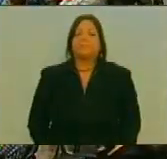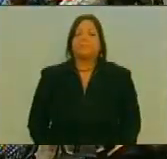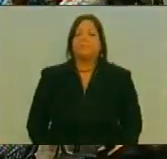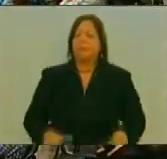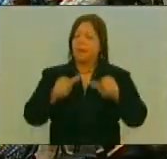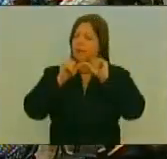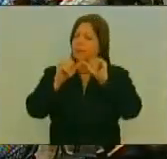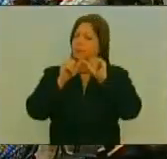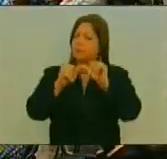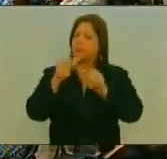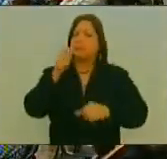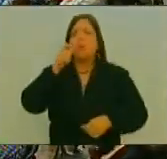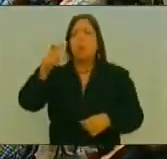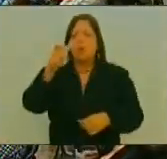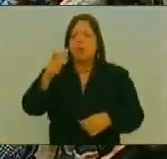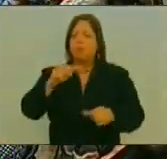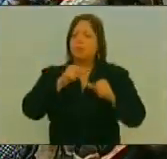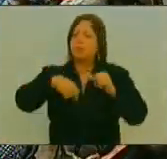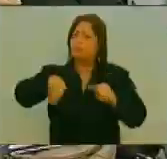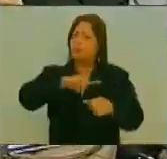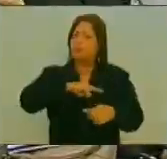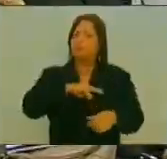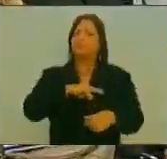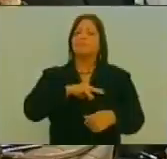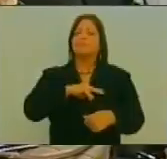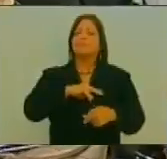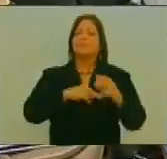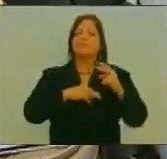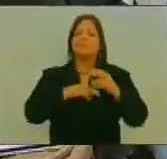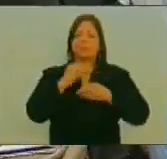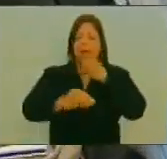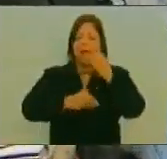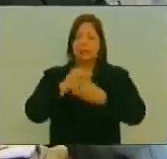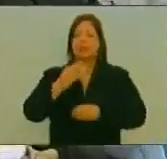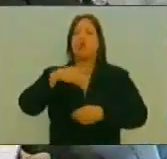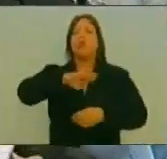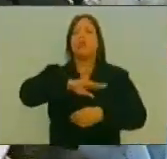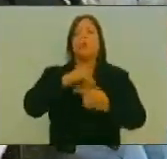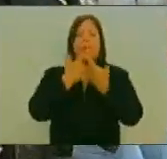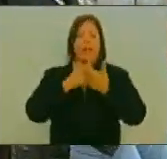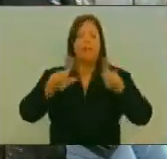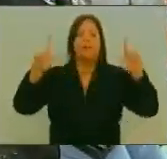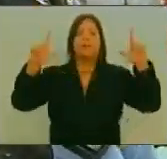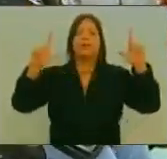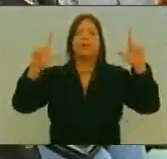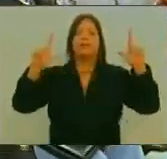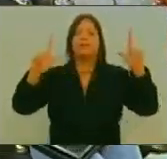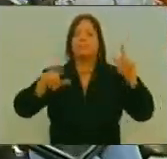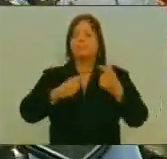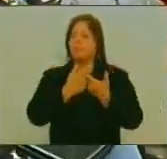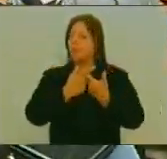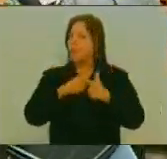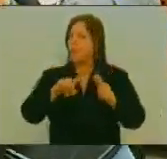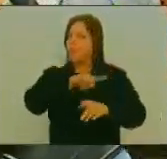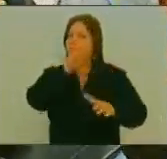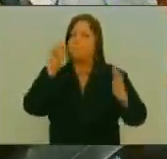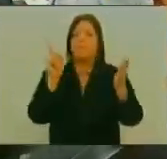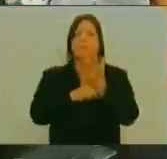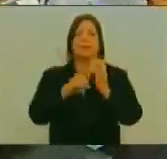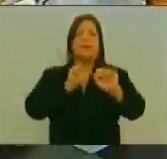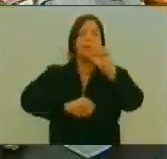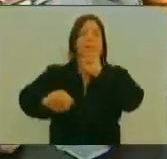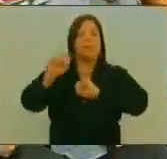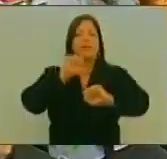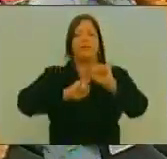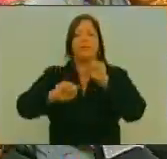Para Seguir Con Nuestro Pueblo Construyendo Nuestra Libertad Definitiva Para Seguir Defendiendo